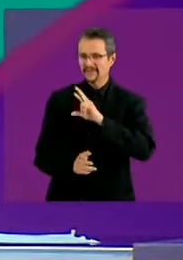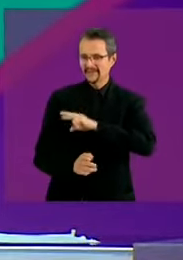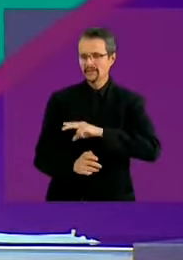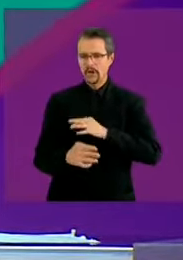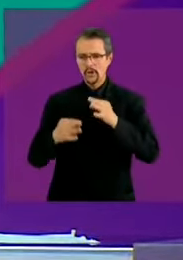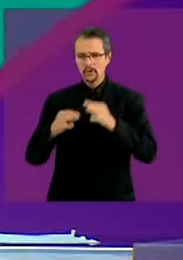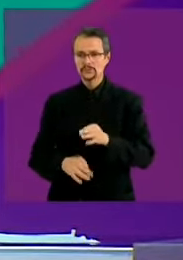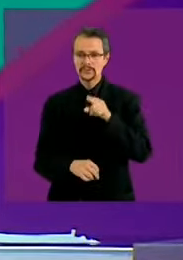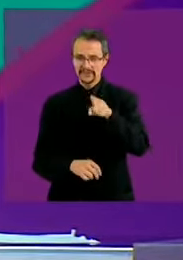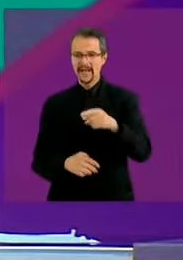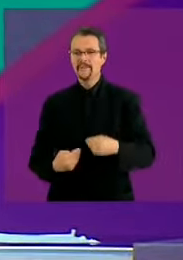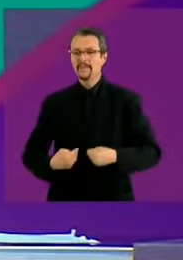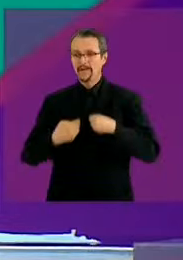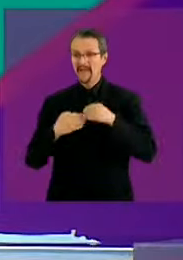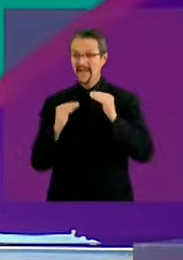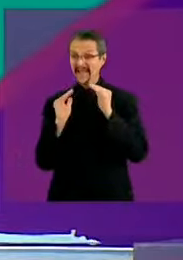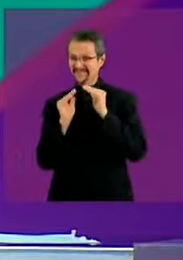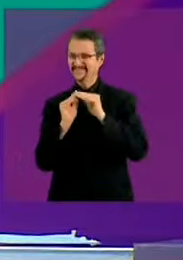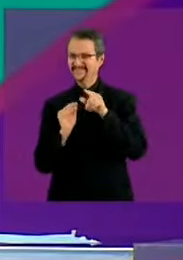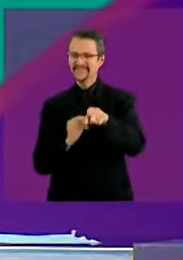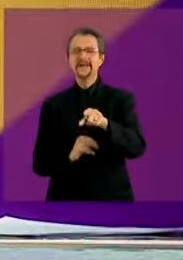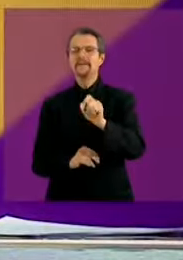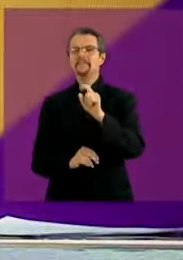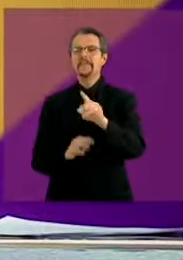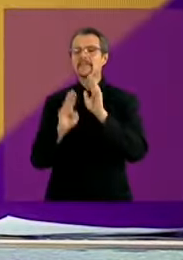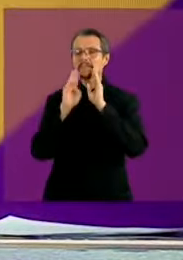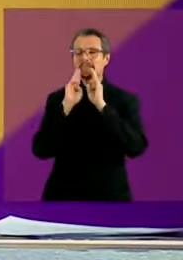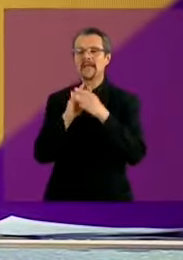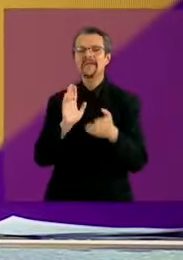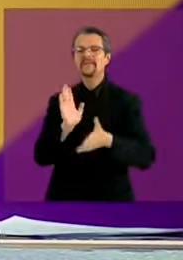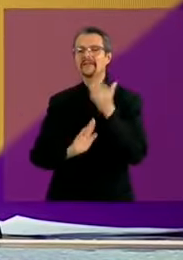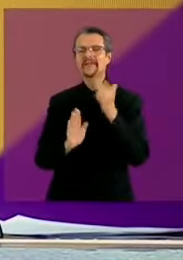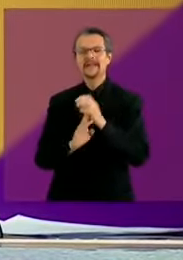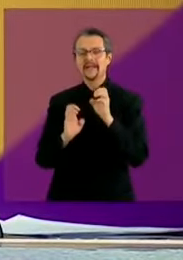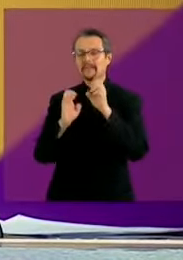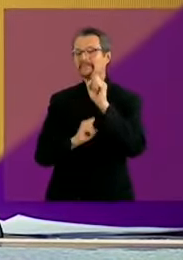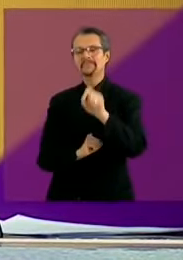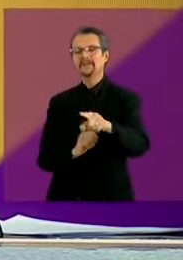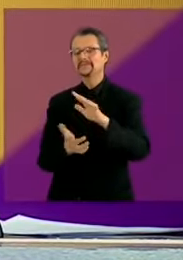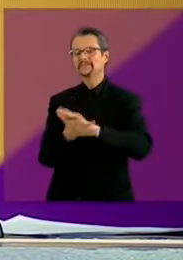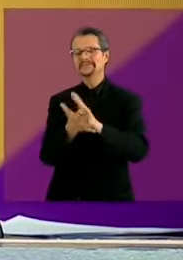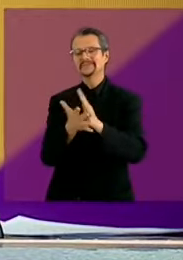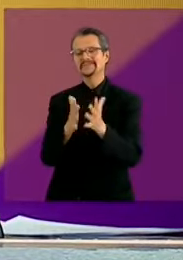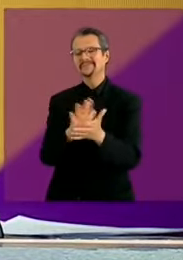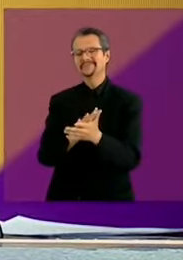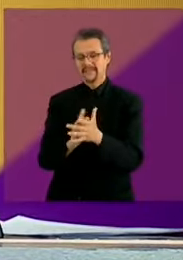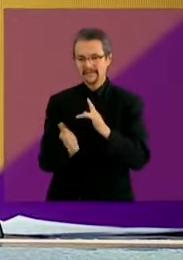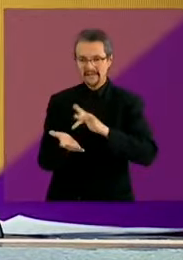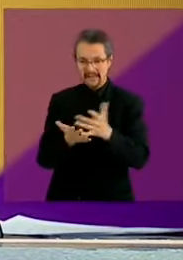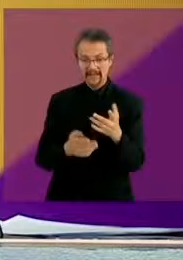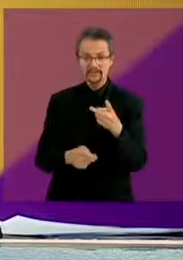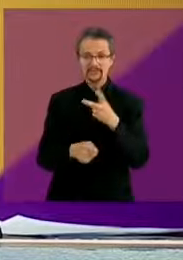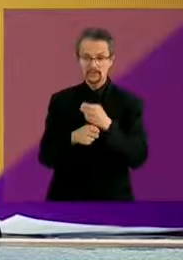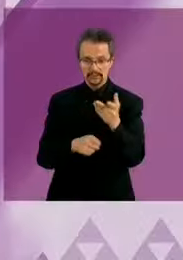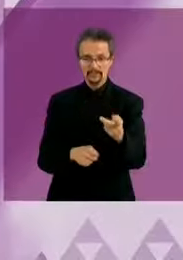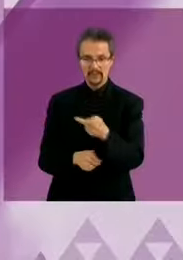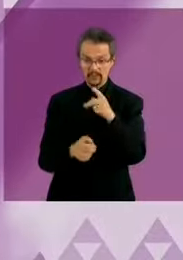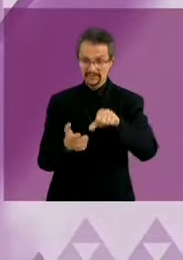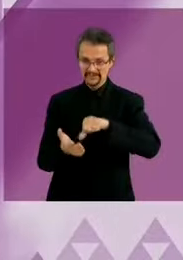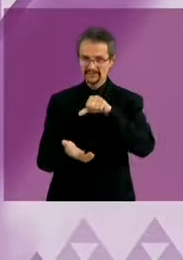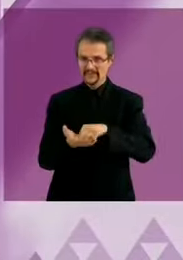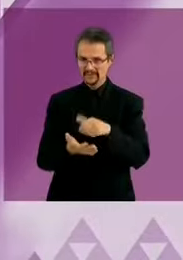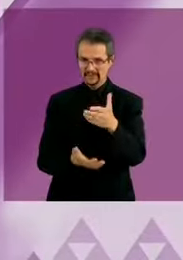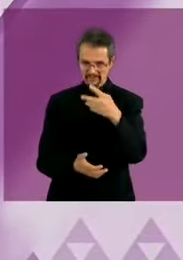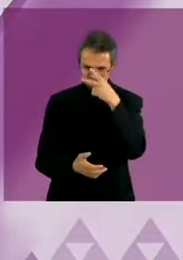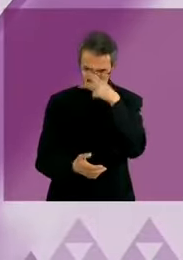en una casa del cártel inmobiliario. Gracias, candidata. Candidata Claudia Sheinbaum. Segunda pregunta está del Centro del País. ¿Está de acuerdo en que la